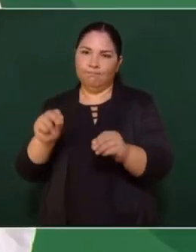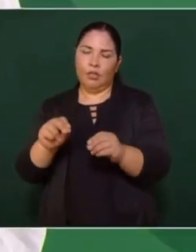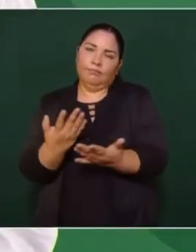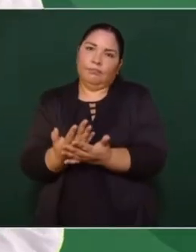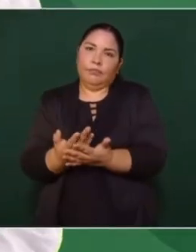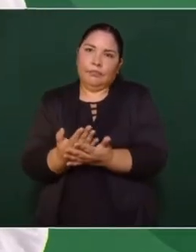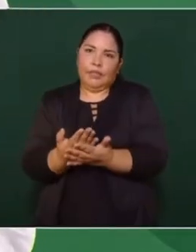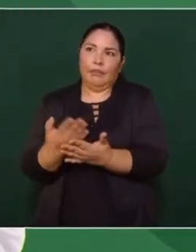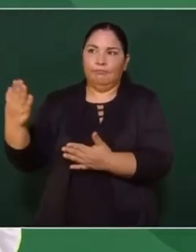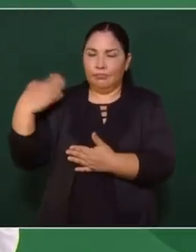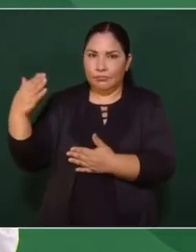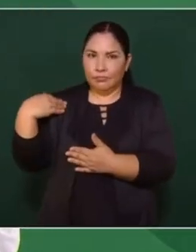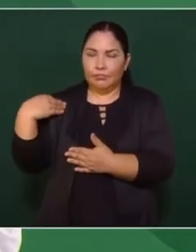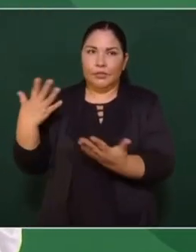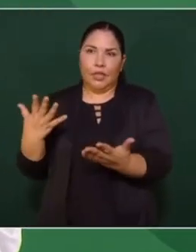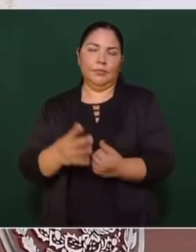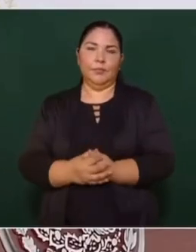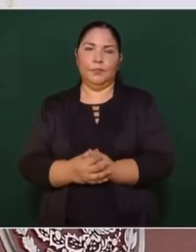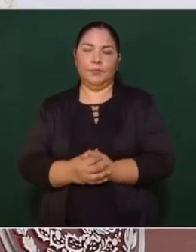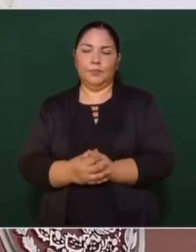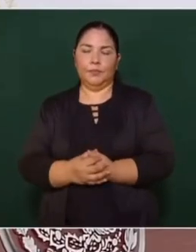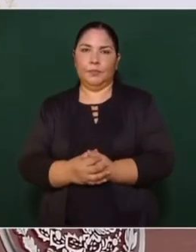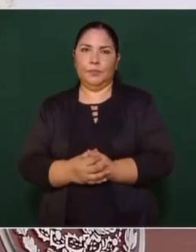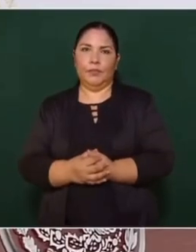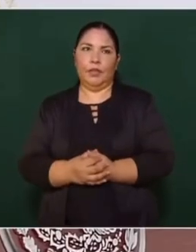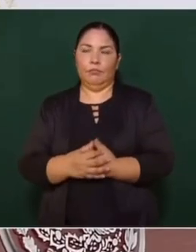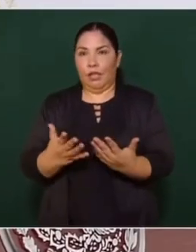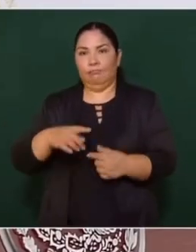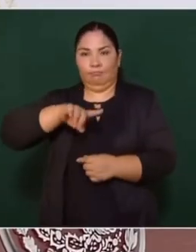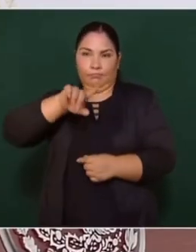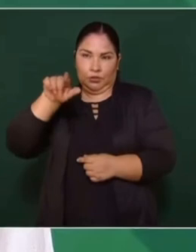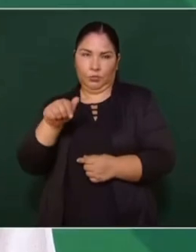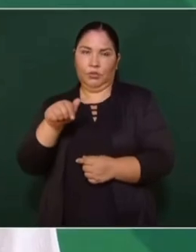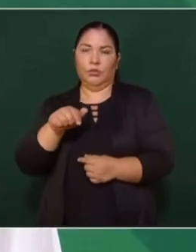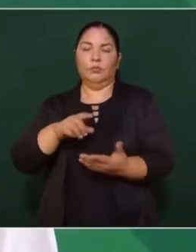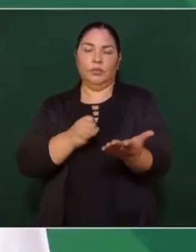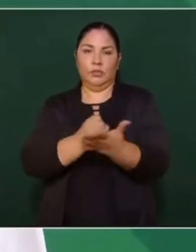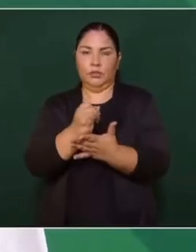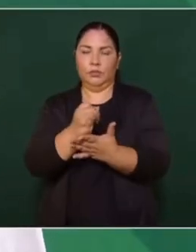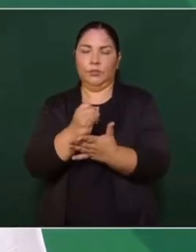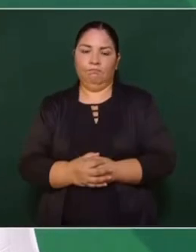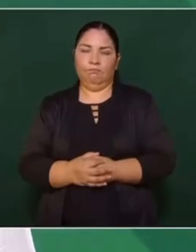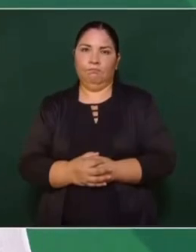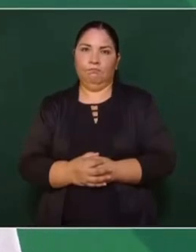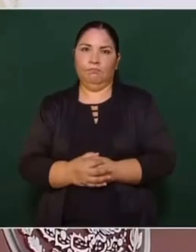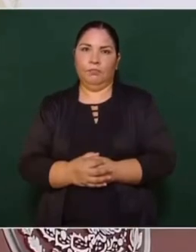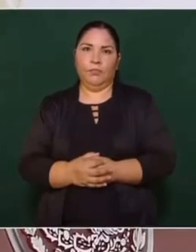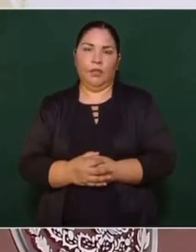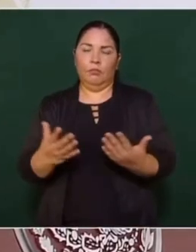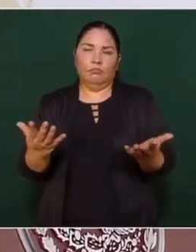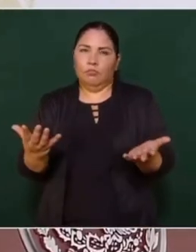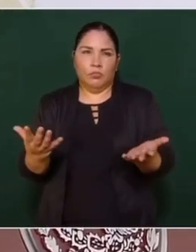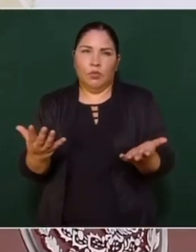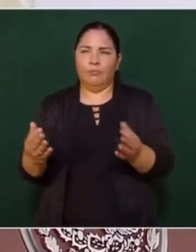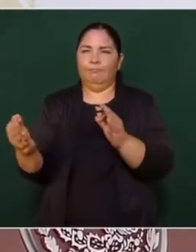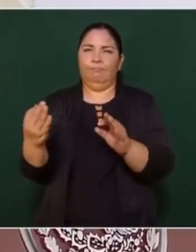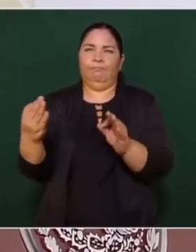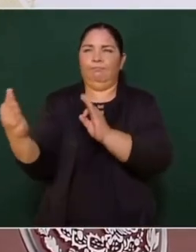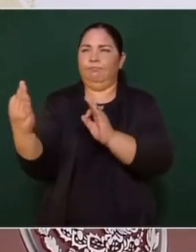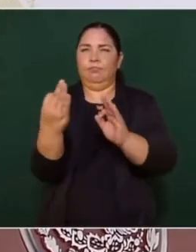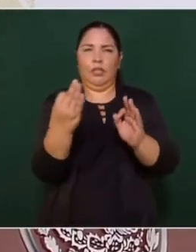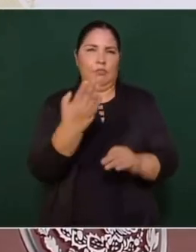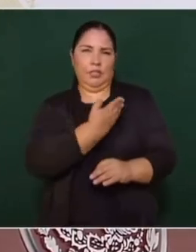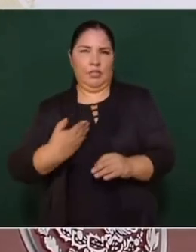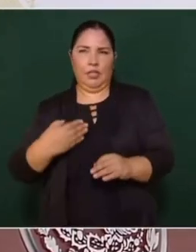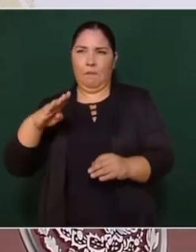que formalmente nos respondan y a partir de ahí vamos a tomar una decisión. No se trata de confrontarnos. El